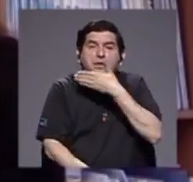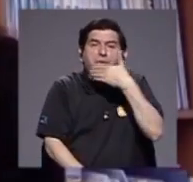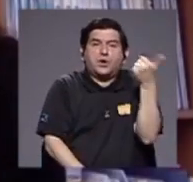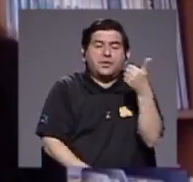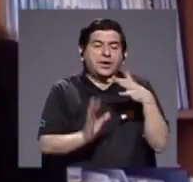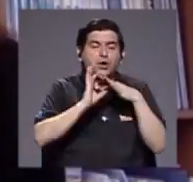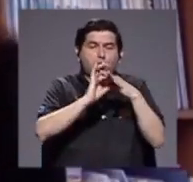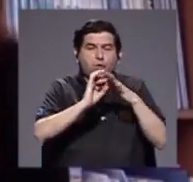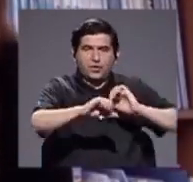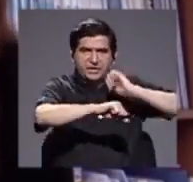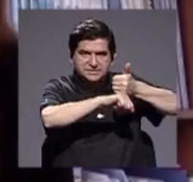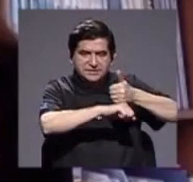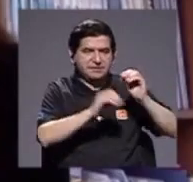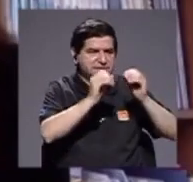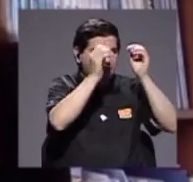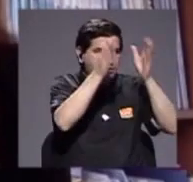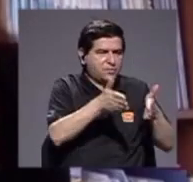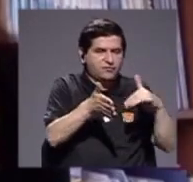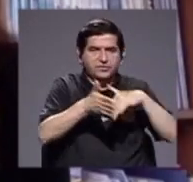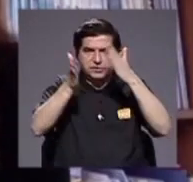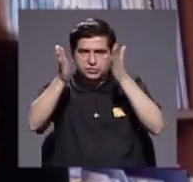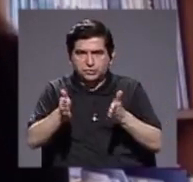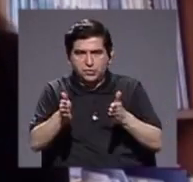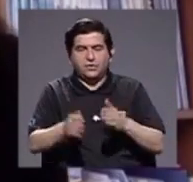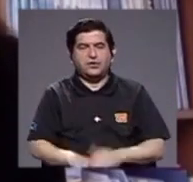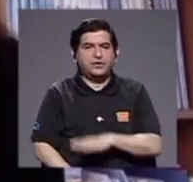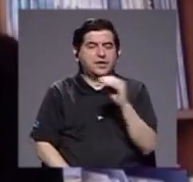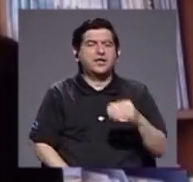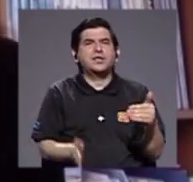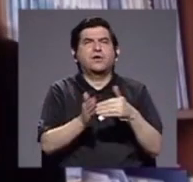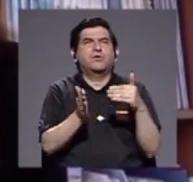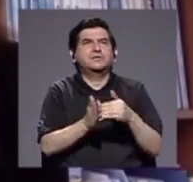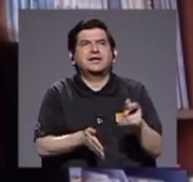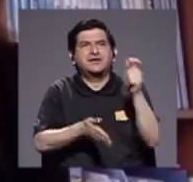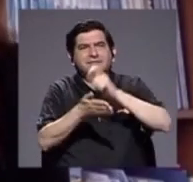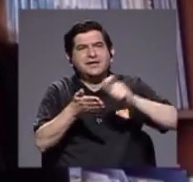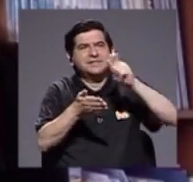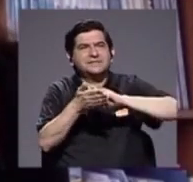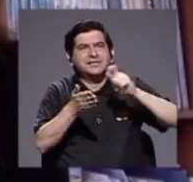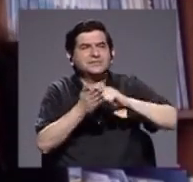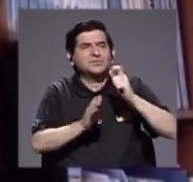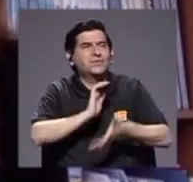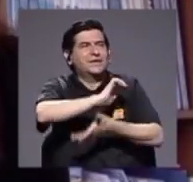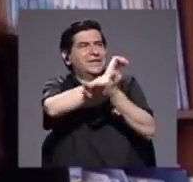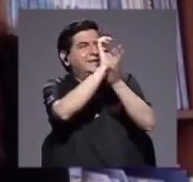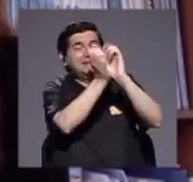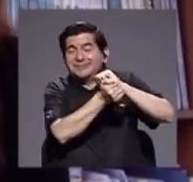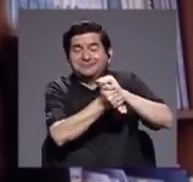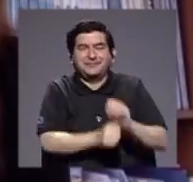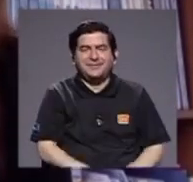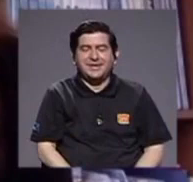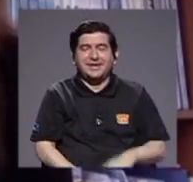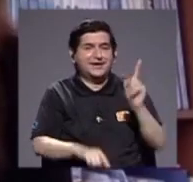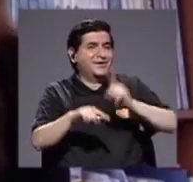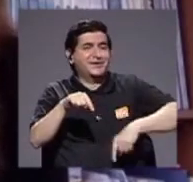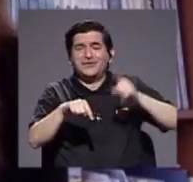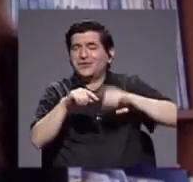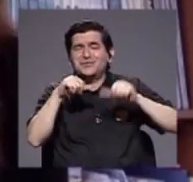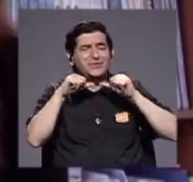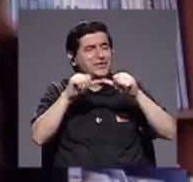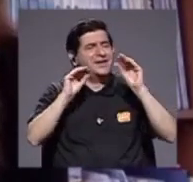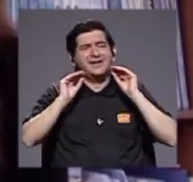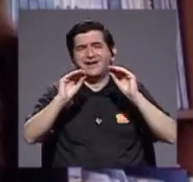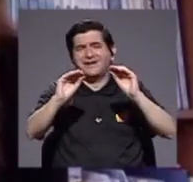relaciones entre los docentes y los estudiantes y reinventar la escuela que conocimos no podemos seguir